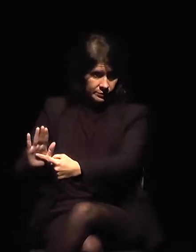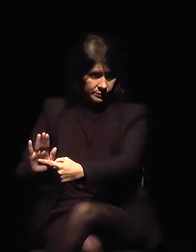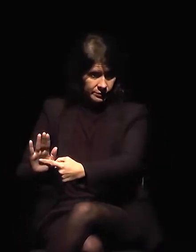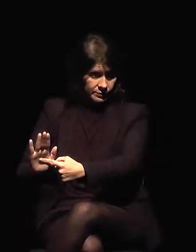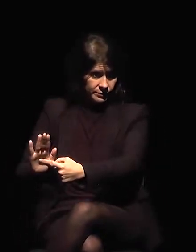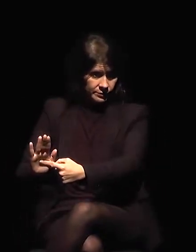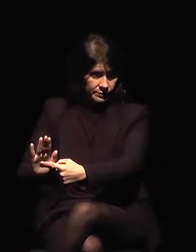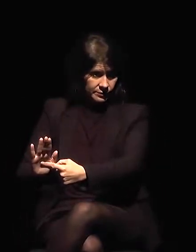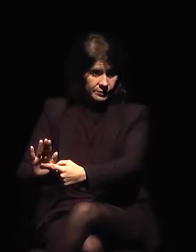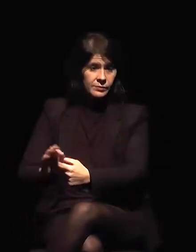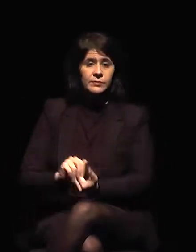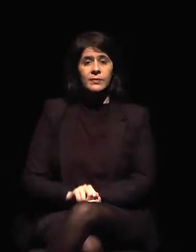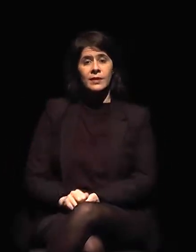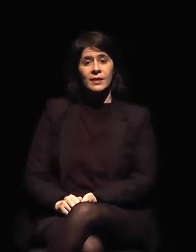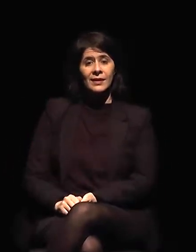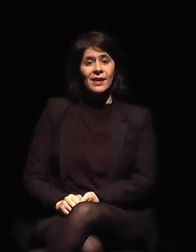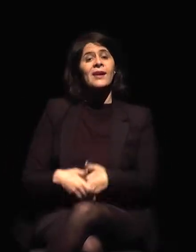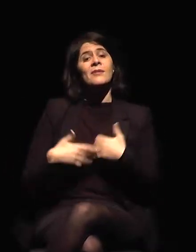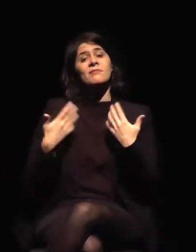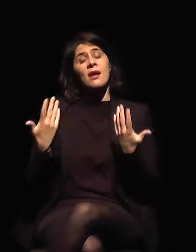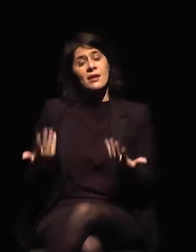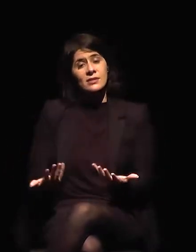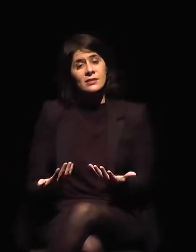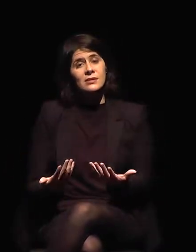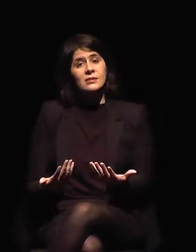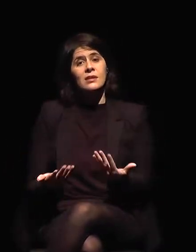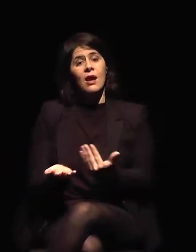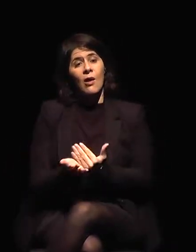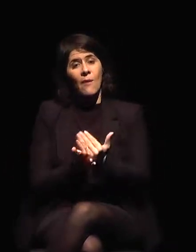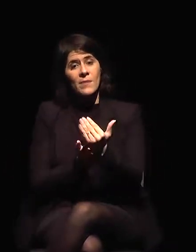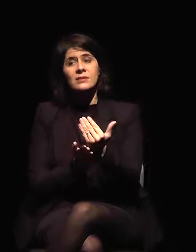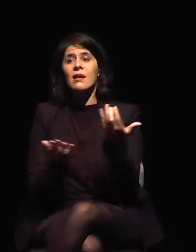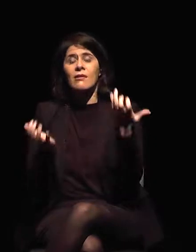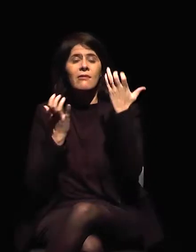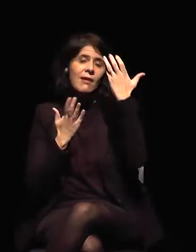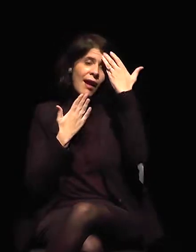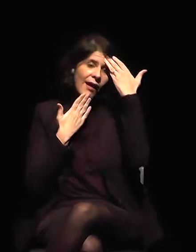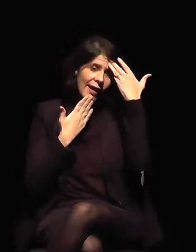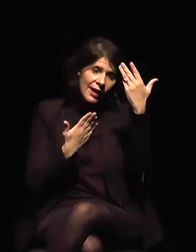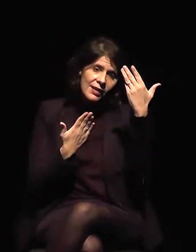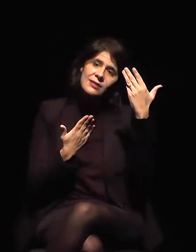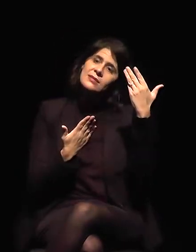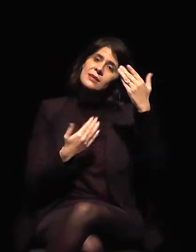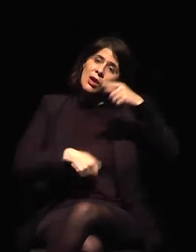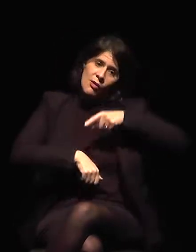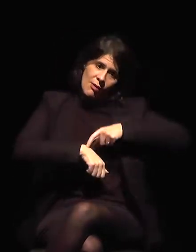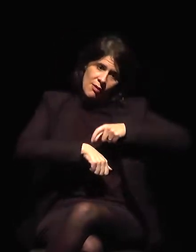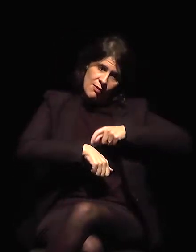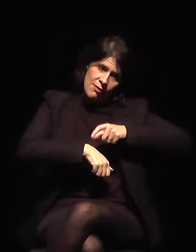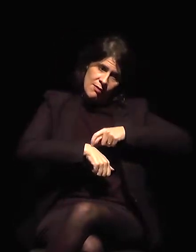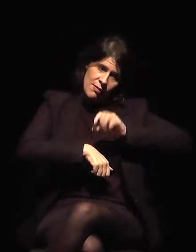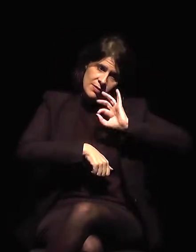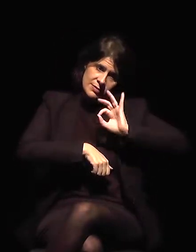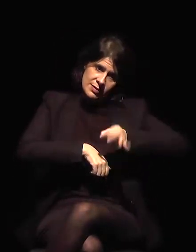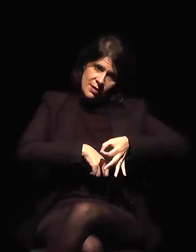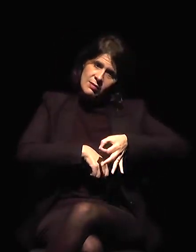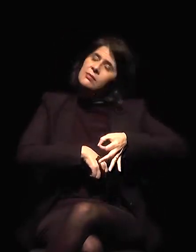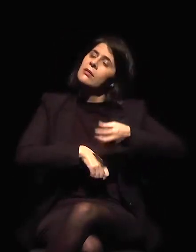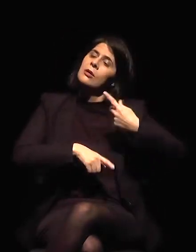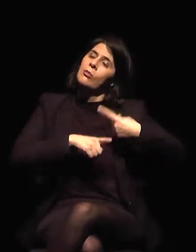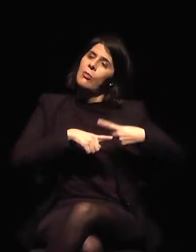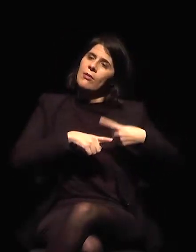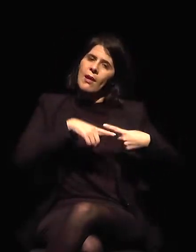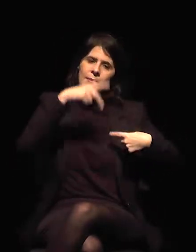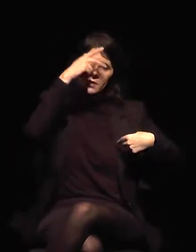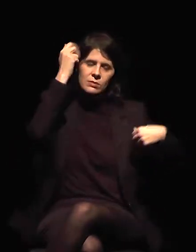agradeciéndoles por el horario que me asignaron. Porque hablar al final, la gente al final de que ya están casadas